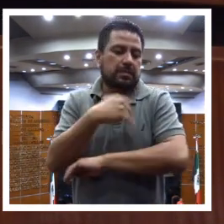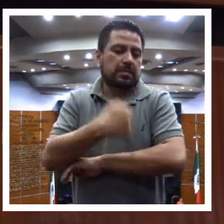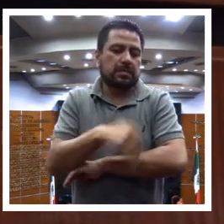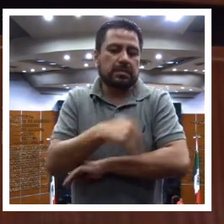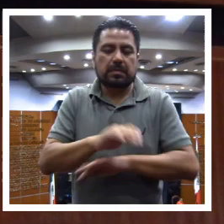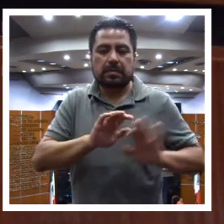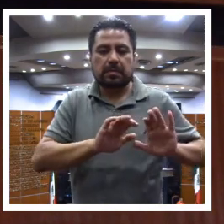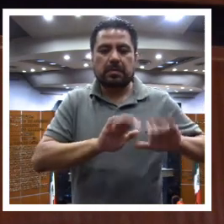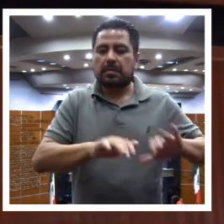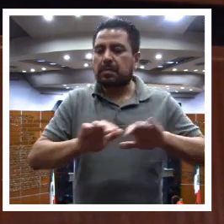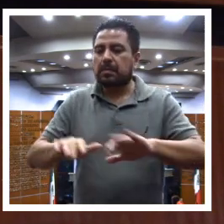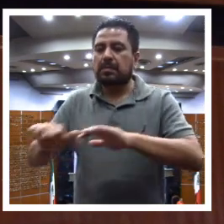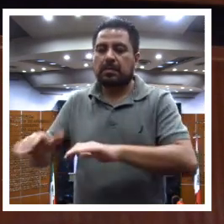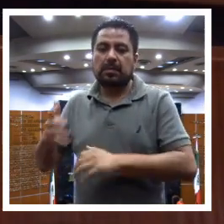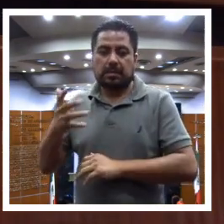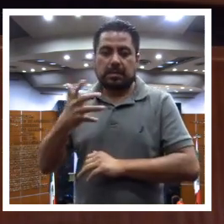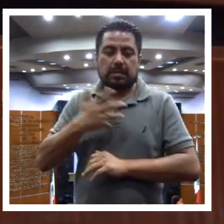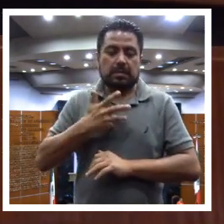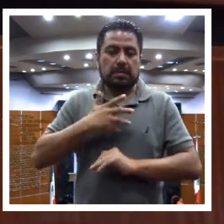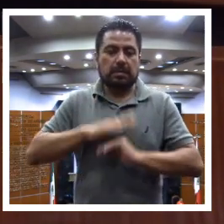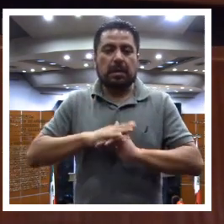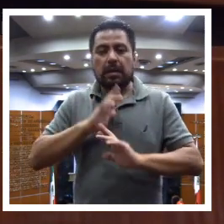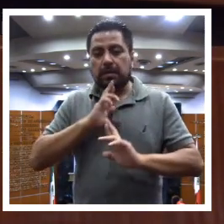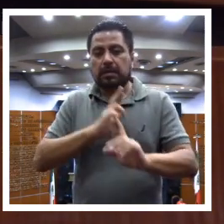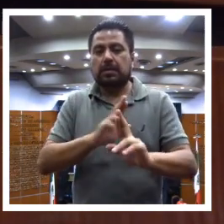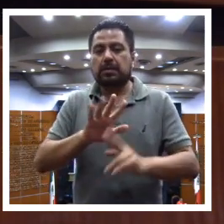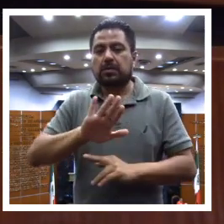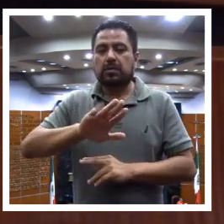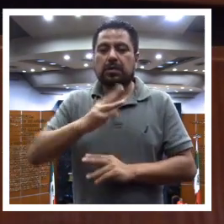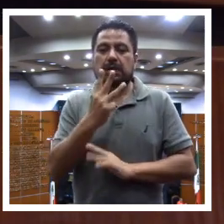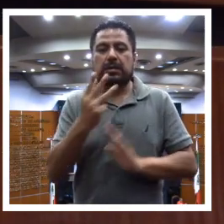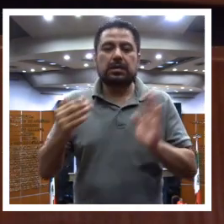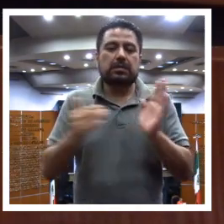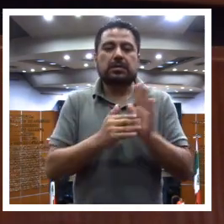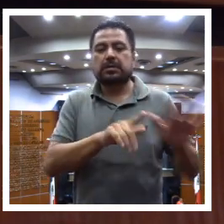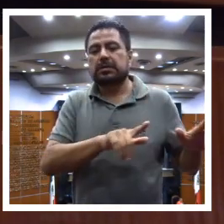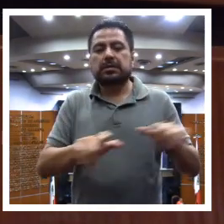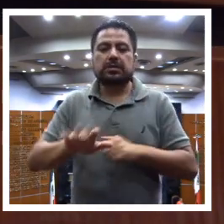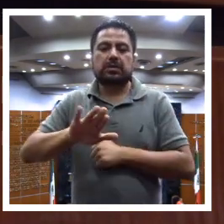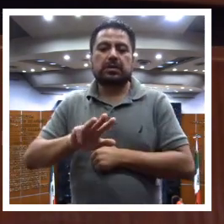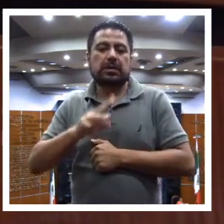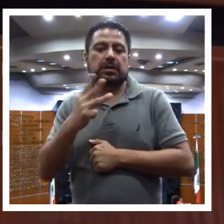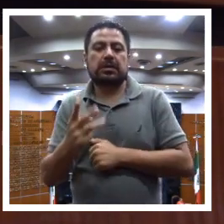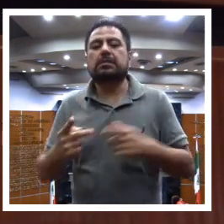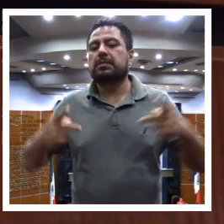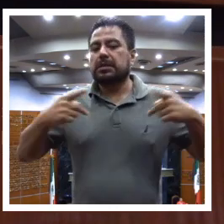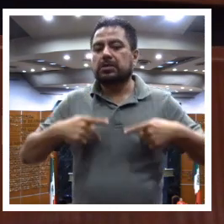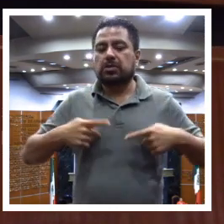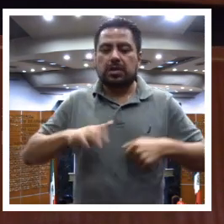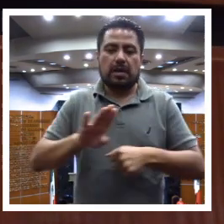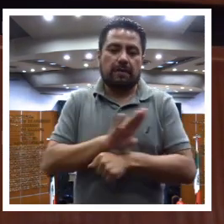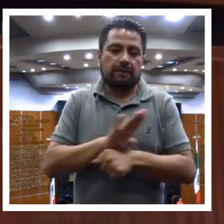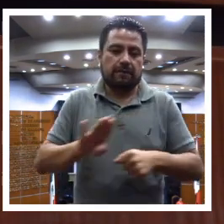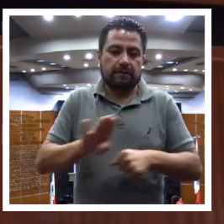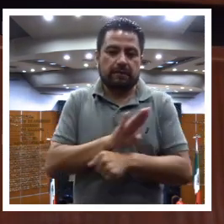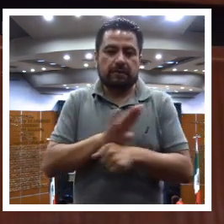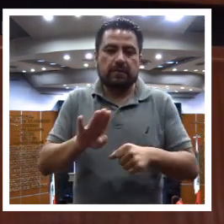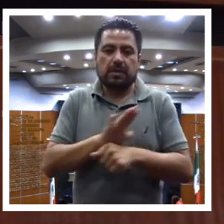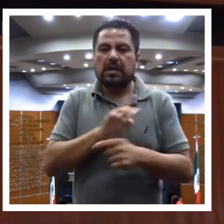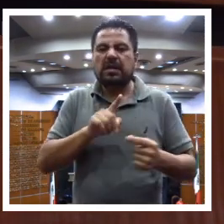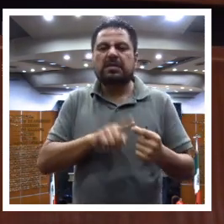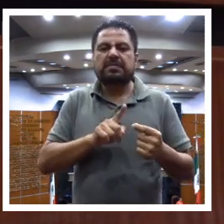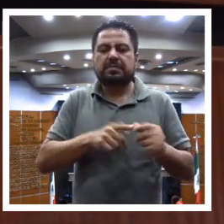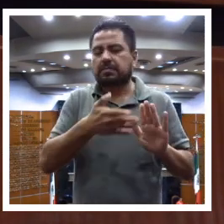inmediato, teniendo como resultado a 53.753 personas beneficiadas, quienes